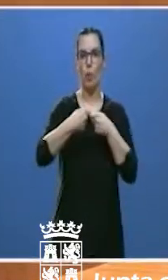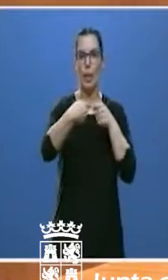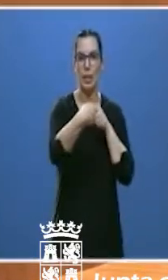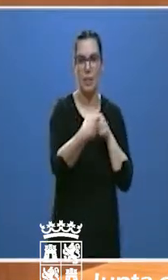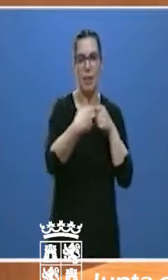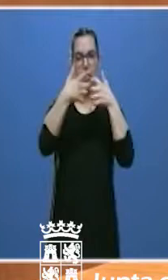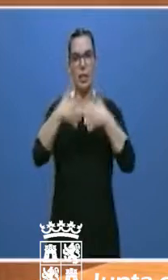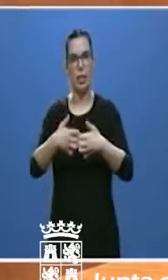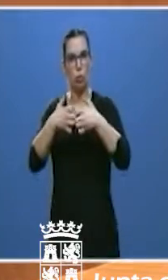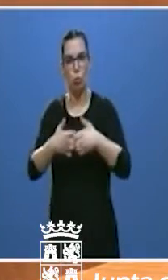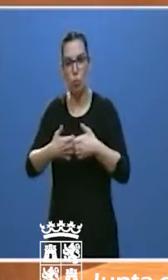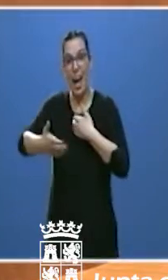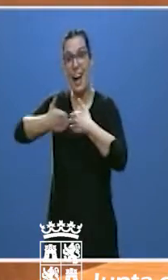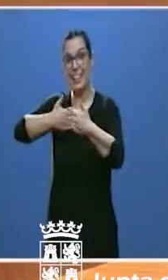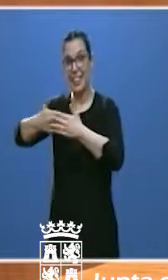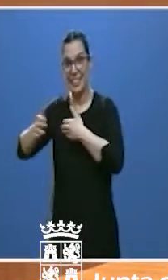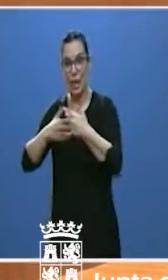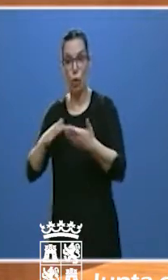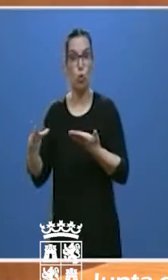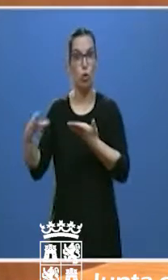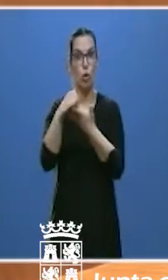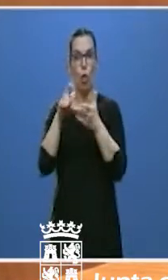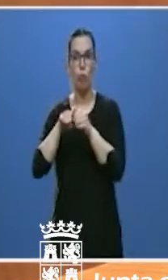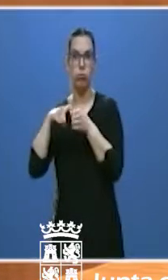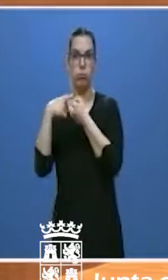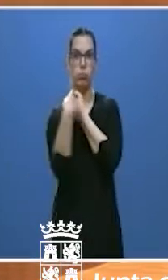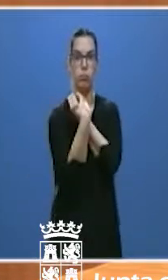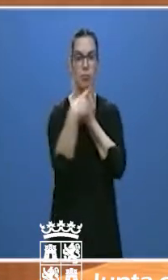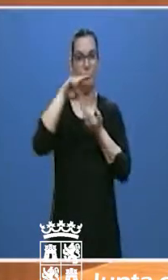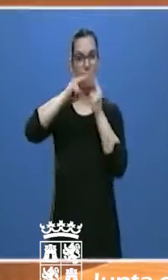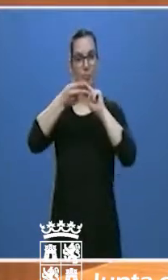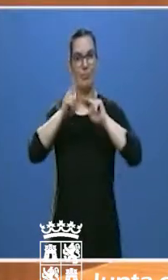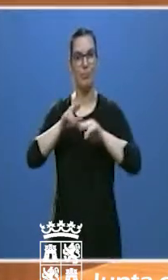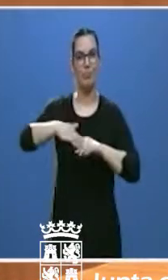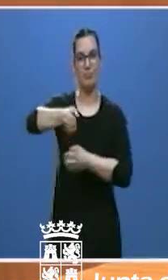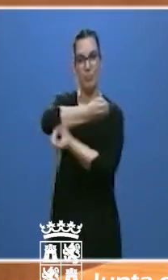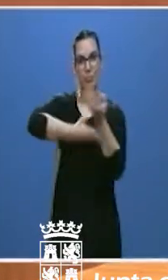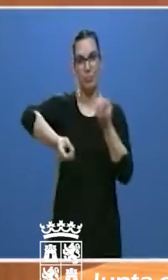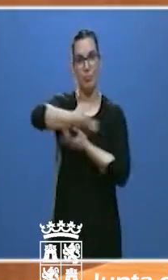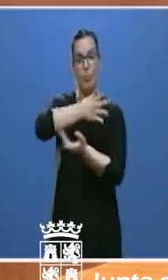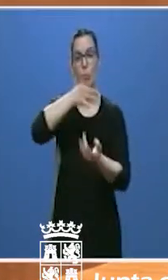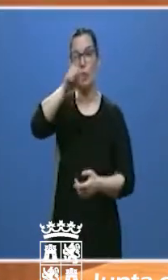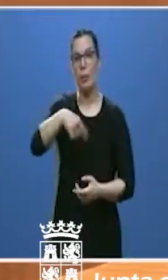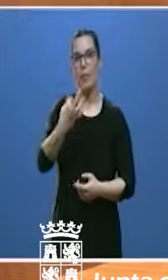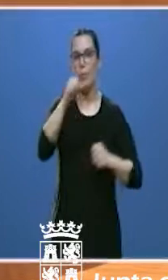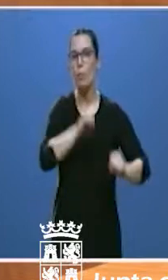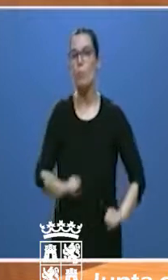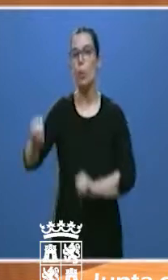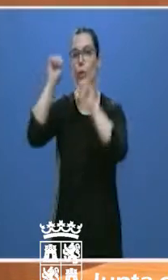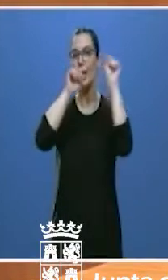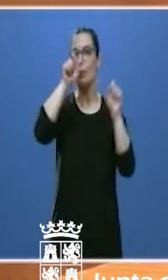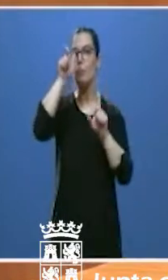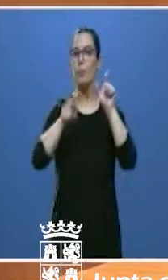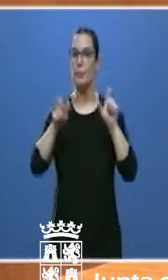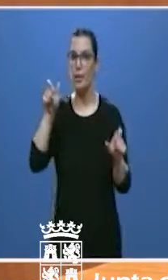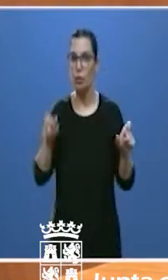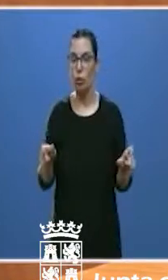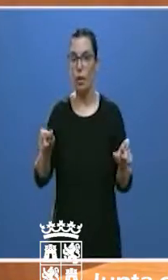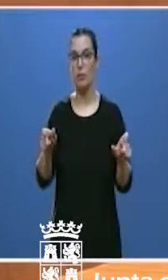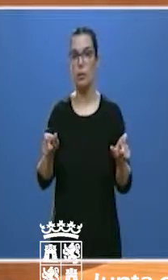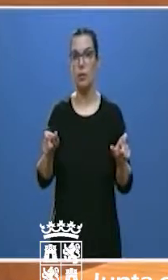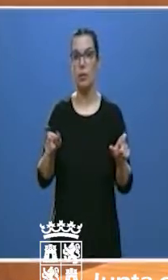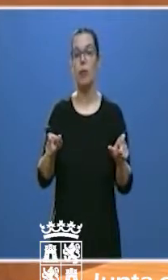también artesanos alimentarios. Porque otra faceta básica es, sin duda, la protección de las personas, la